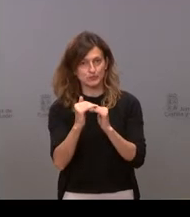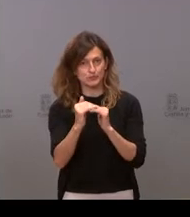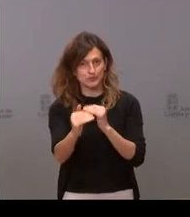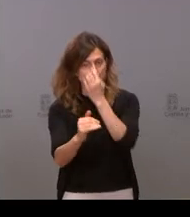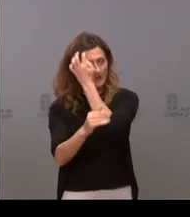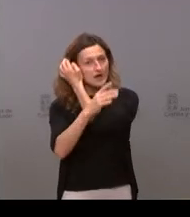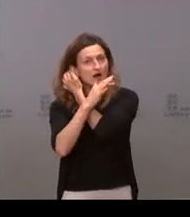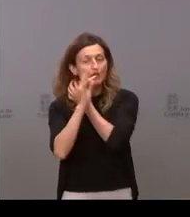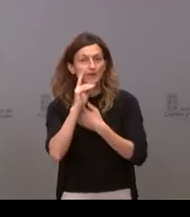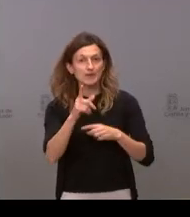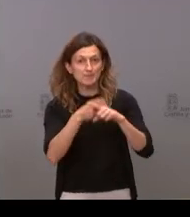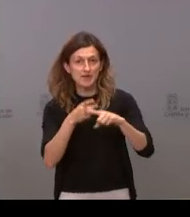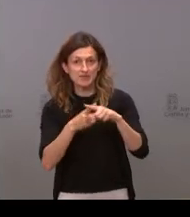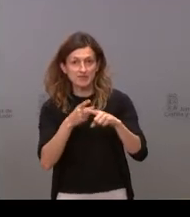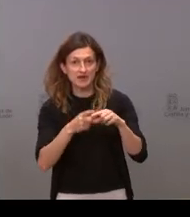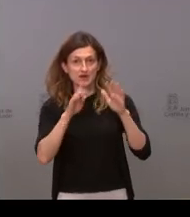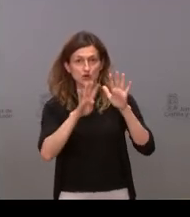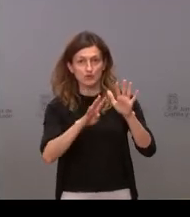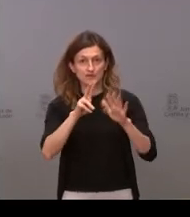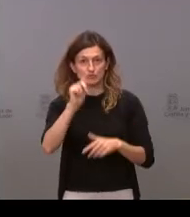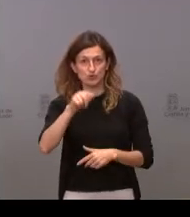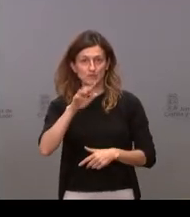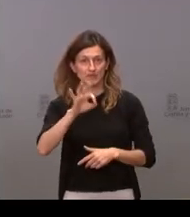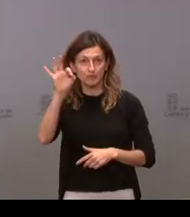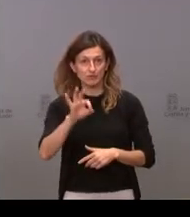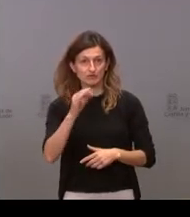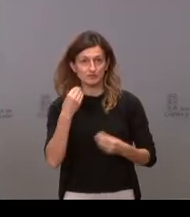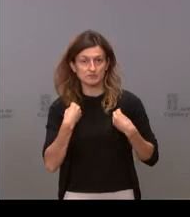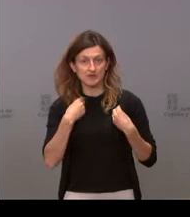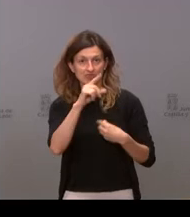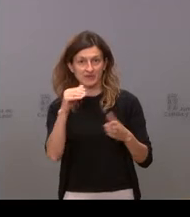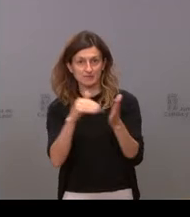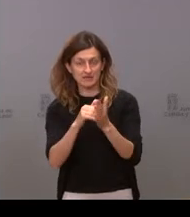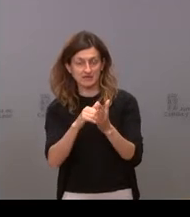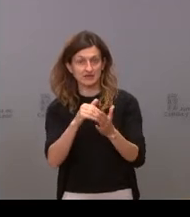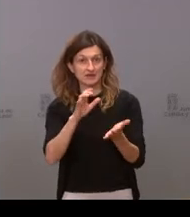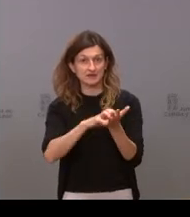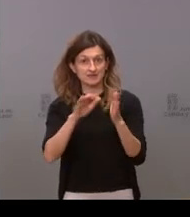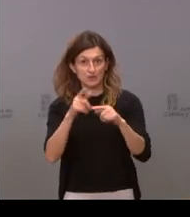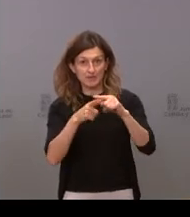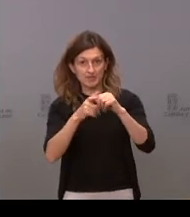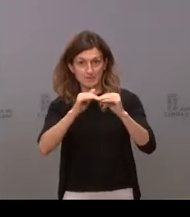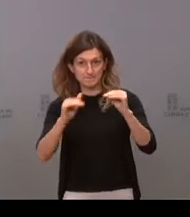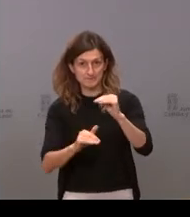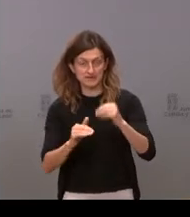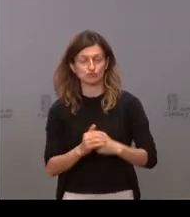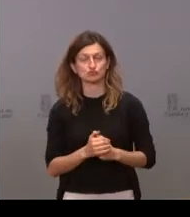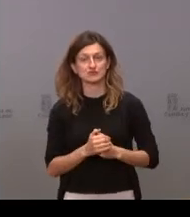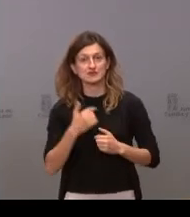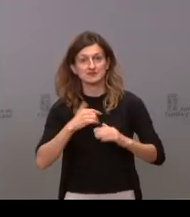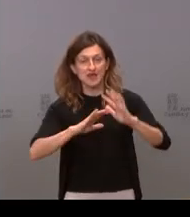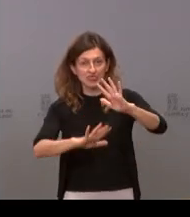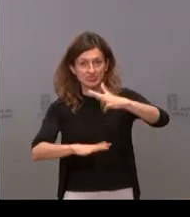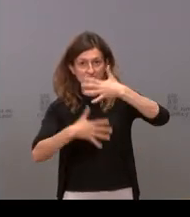estos momentos la media nacional está en 92,5 por 100.000 habitantes, encontrándose Castilla y León por debajo de la media, siendo décimo en